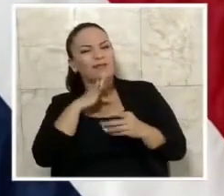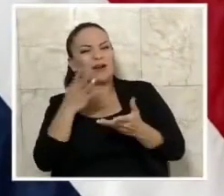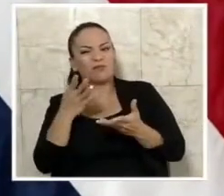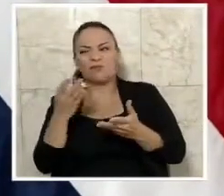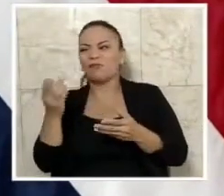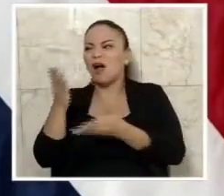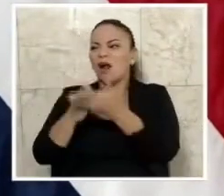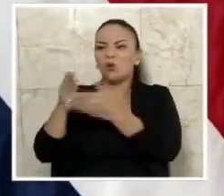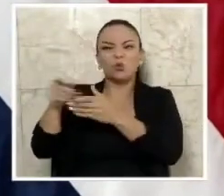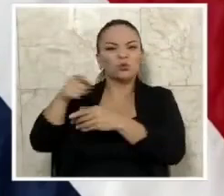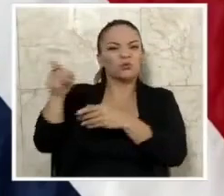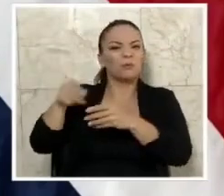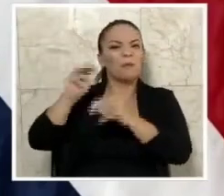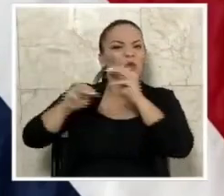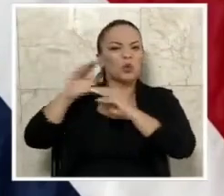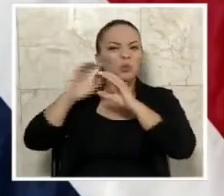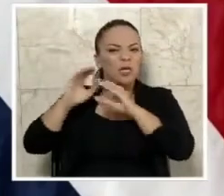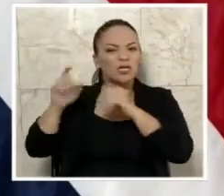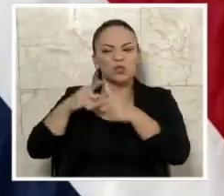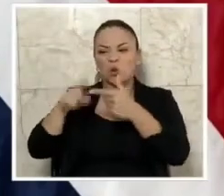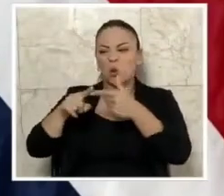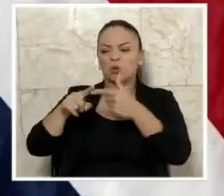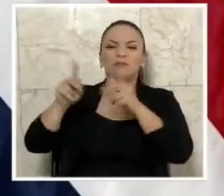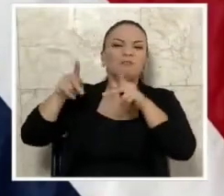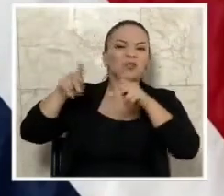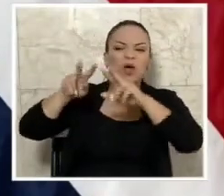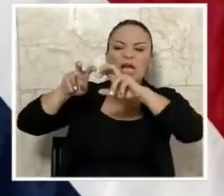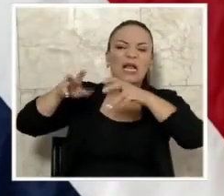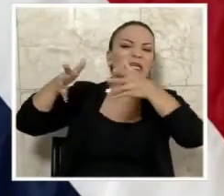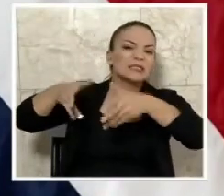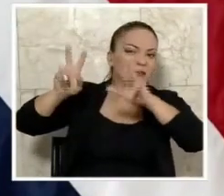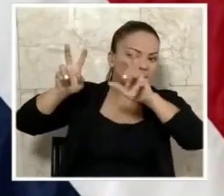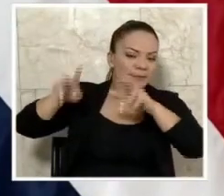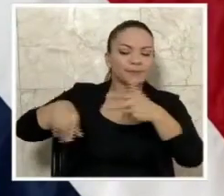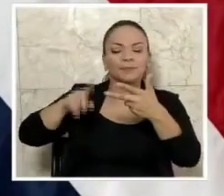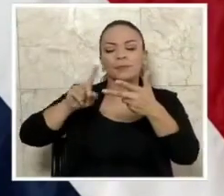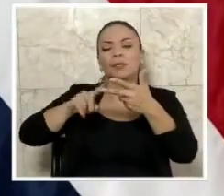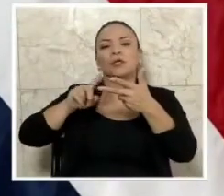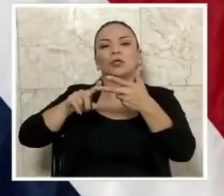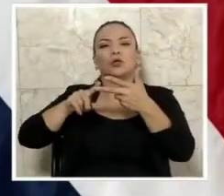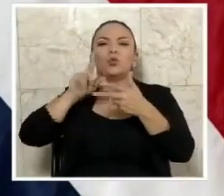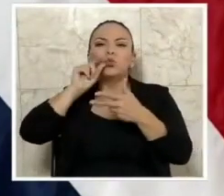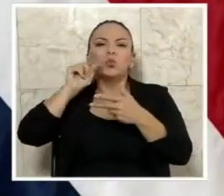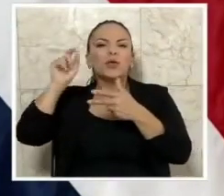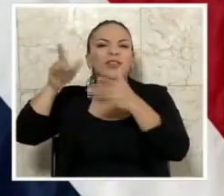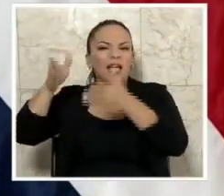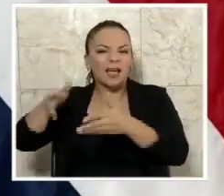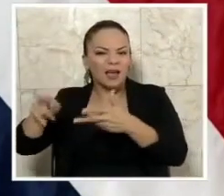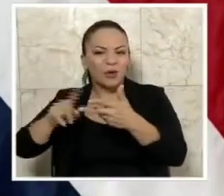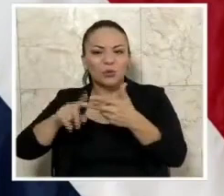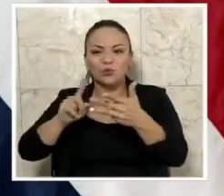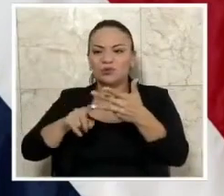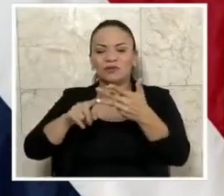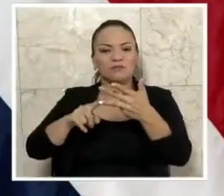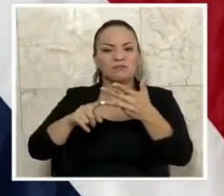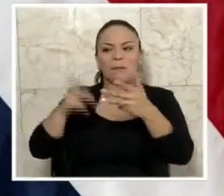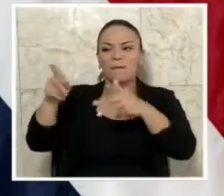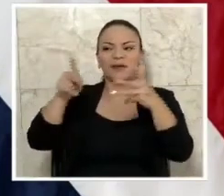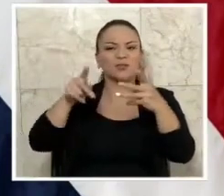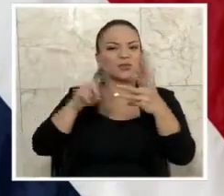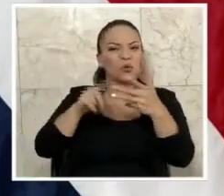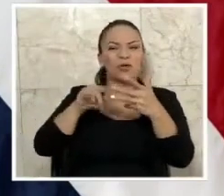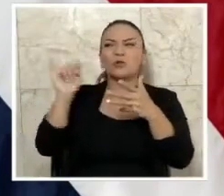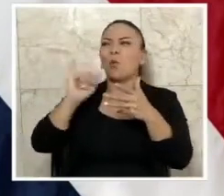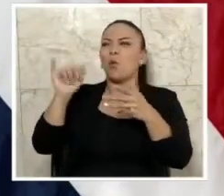salieron analistas, salieron tuiteros, salieron enemigos de todo lo bueno que